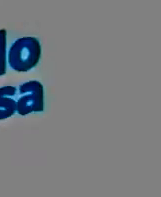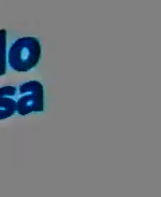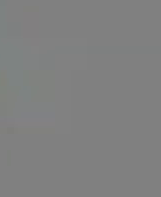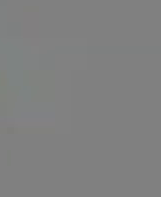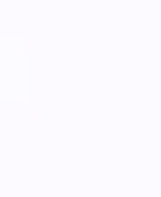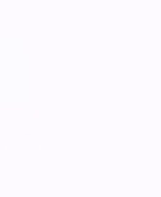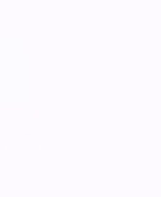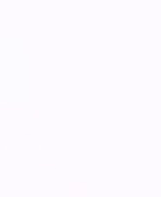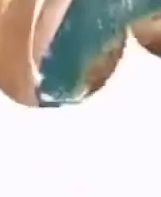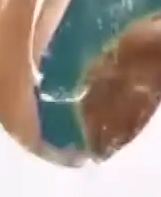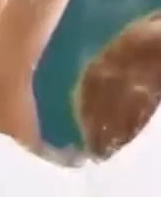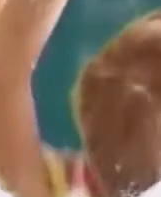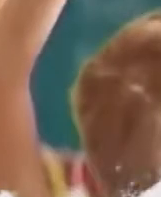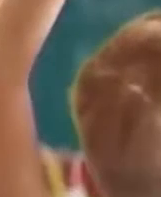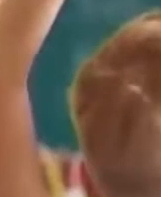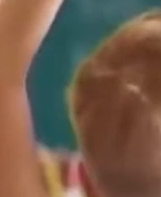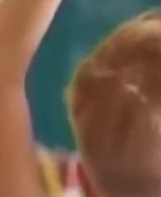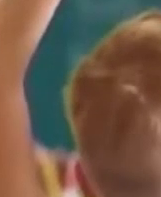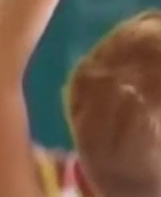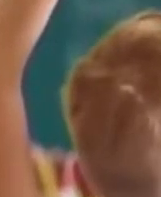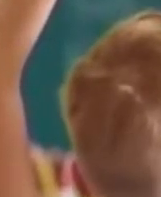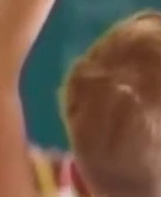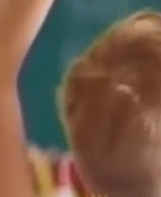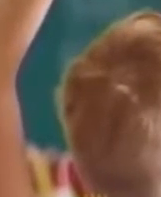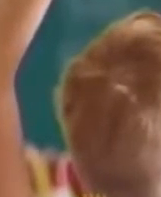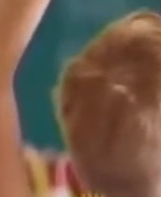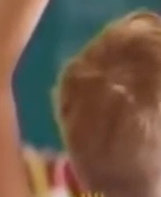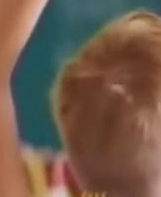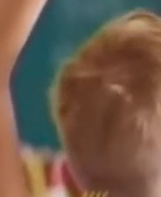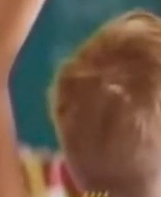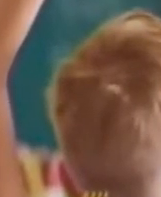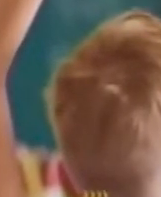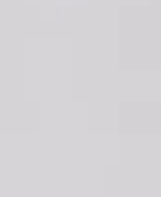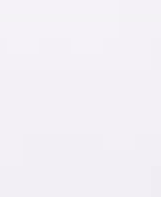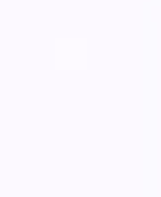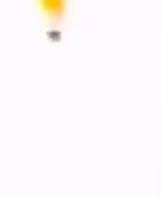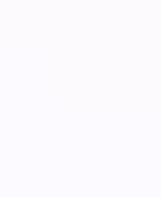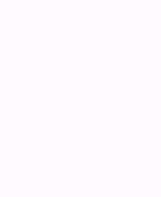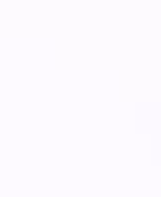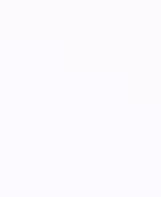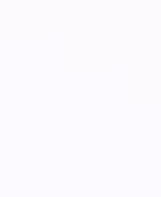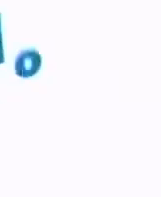A continuación, Comunicación y Lenguaje, Tercero Primaria.